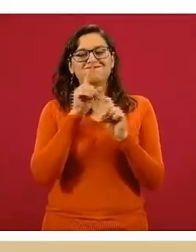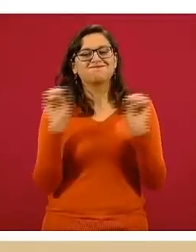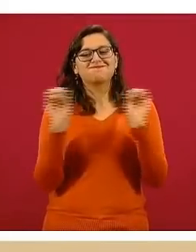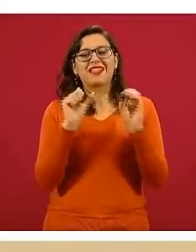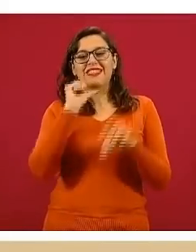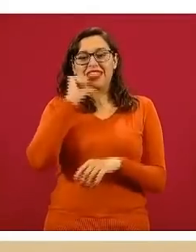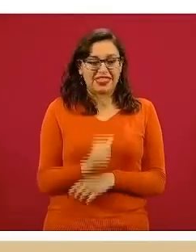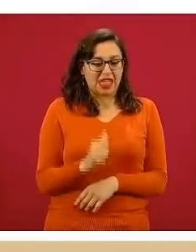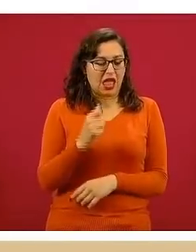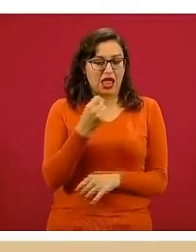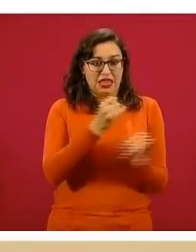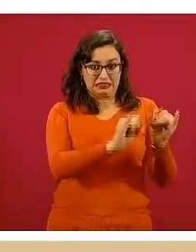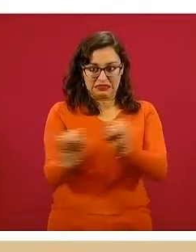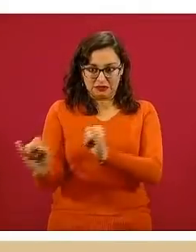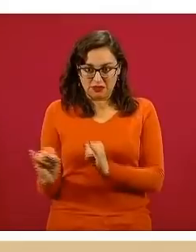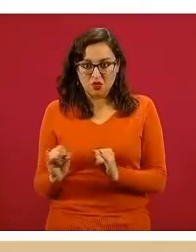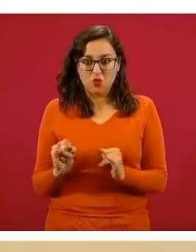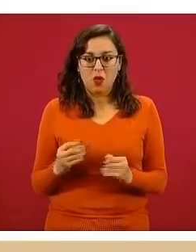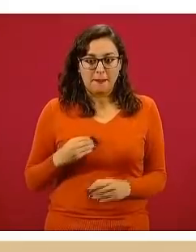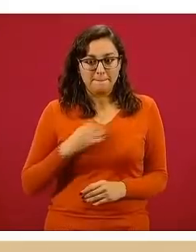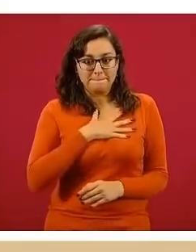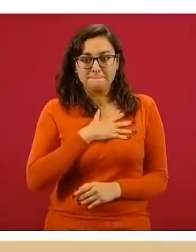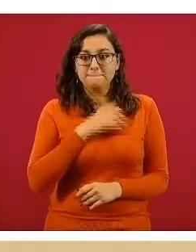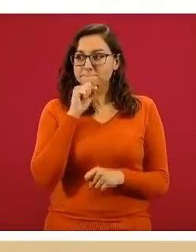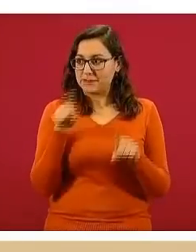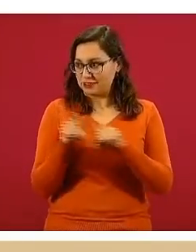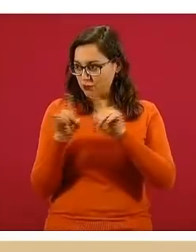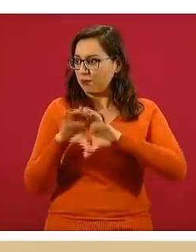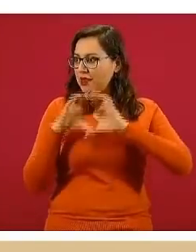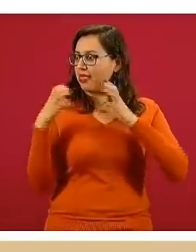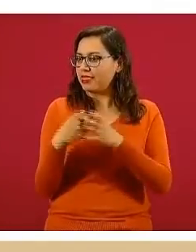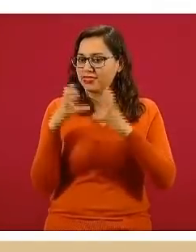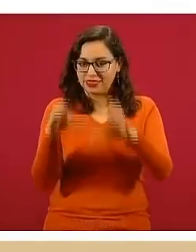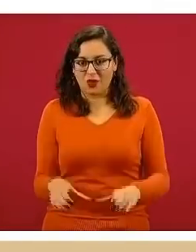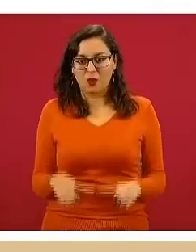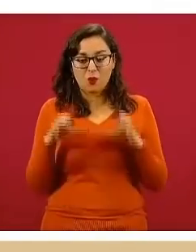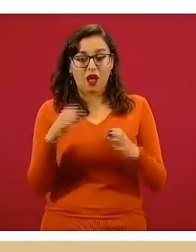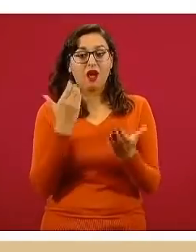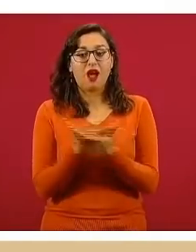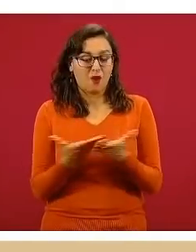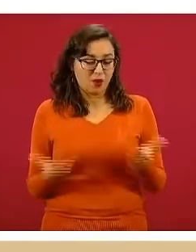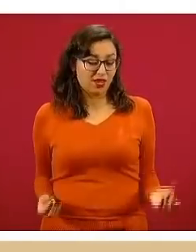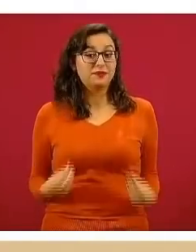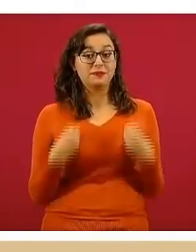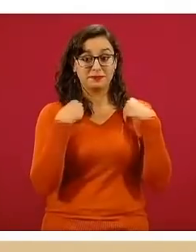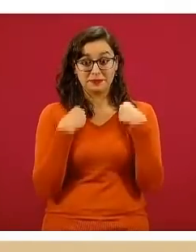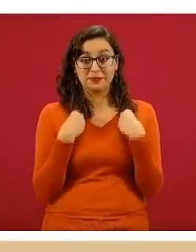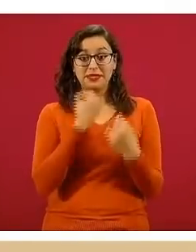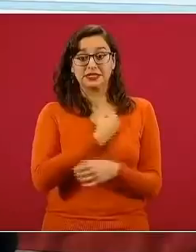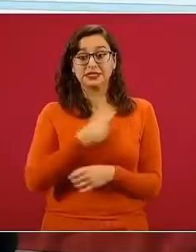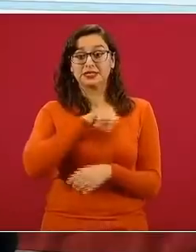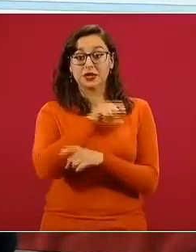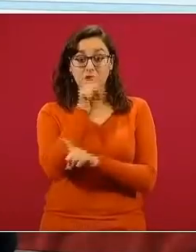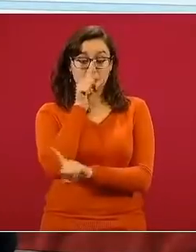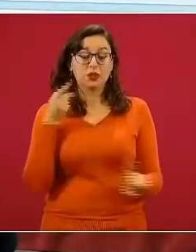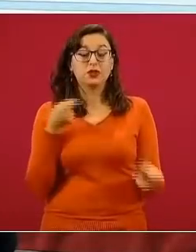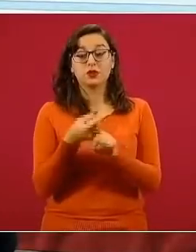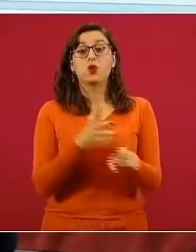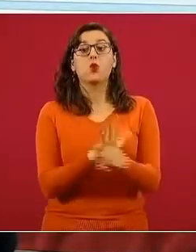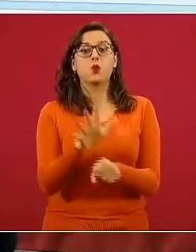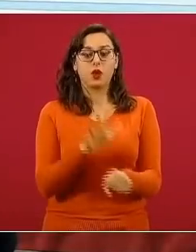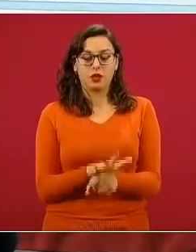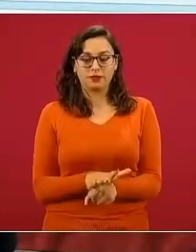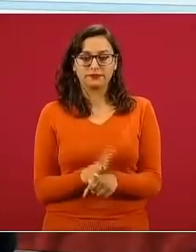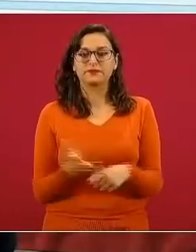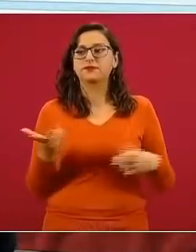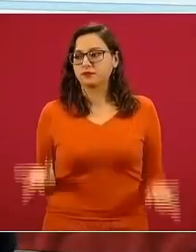bienestar individual, sino también del bienestar planetario. El objetivo ahora de vida saludable en alimentación es pensar en el